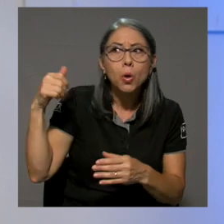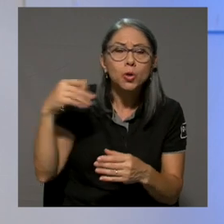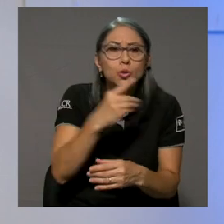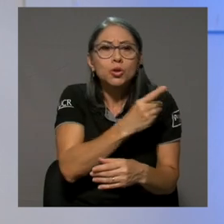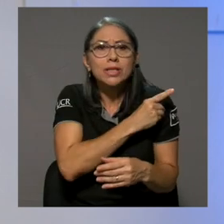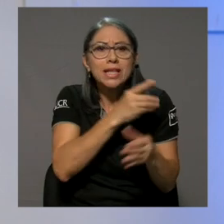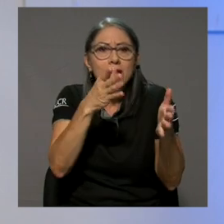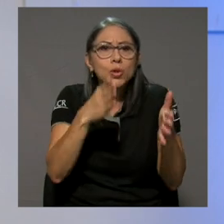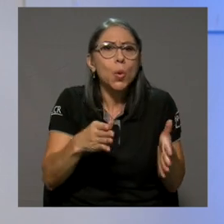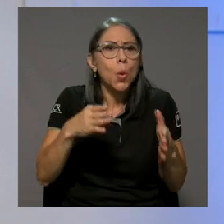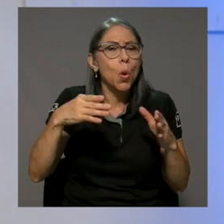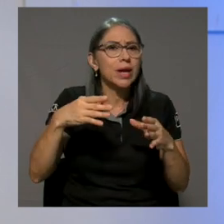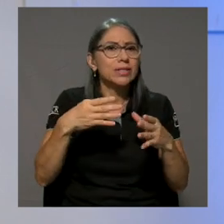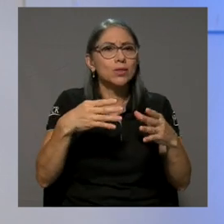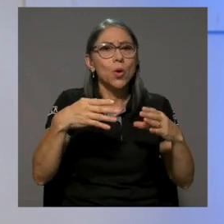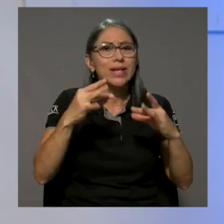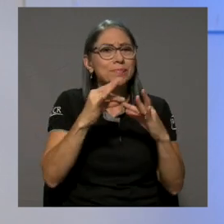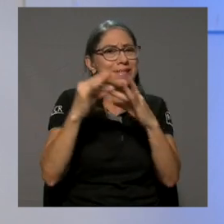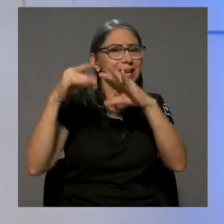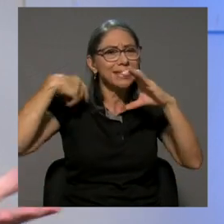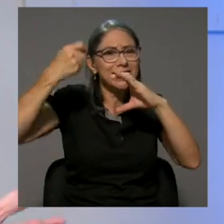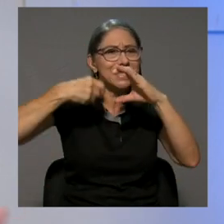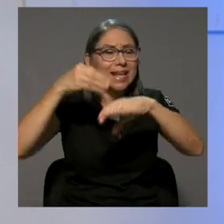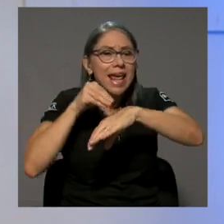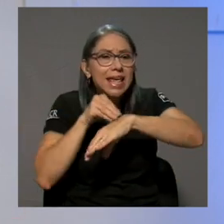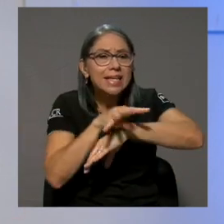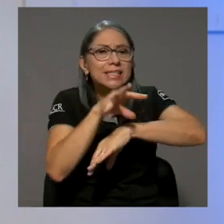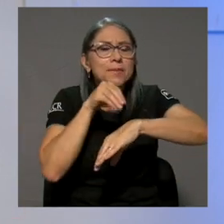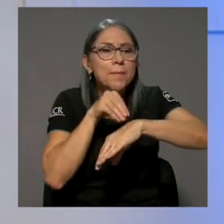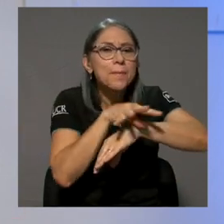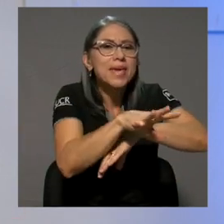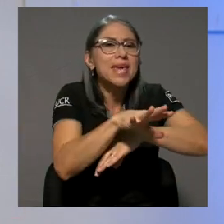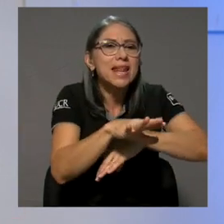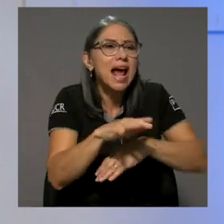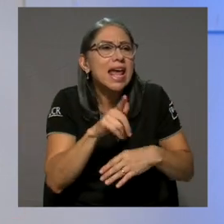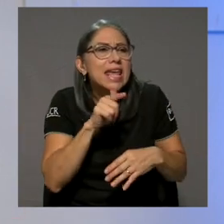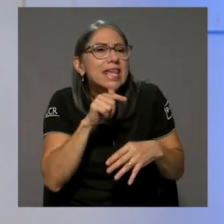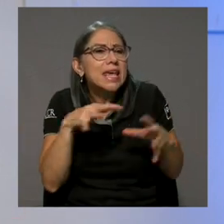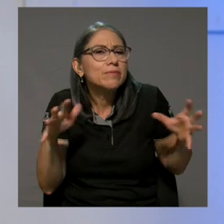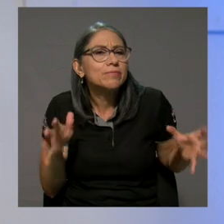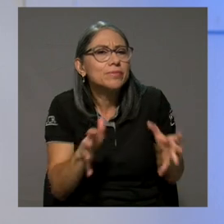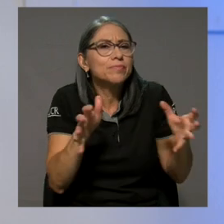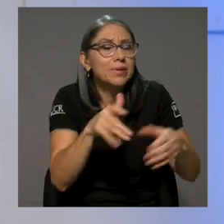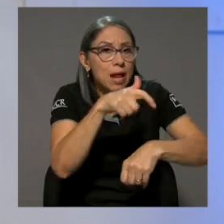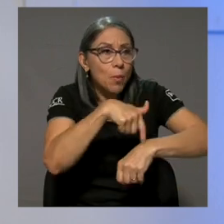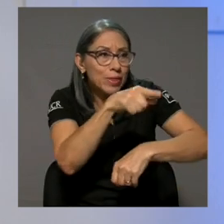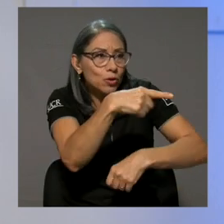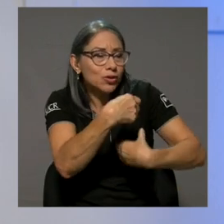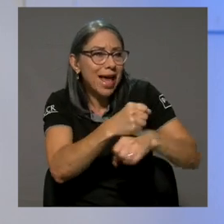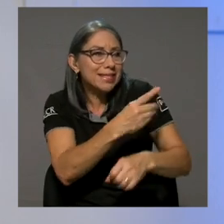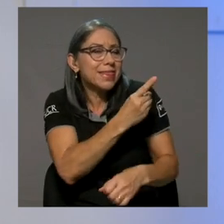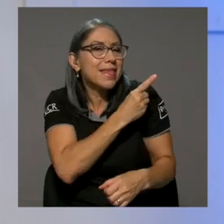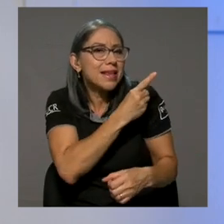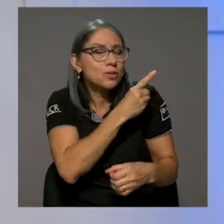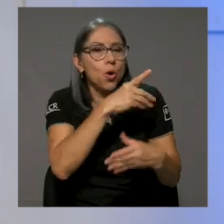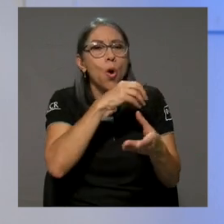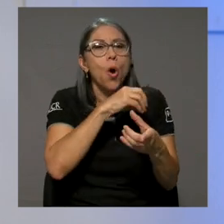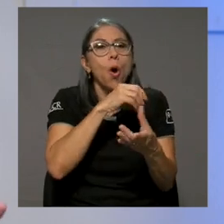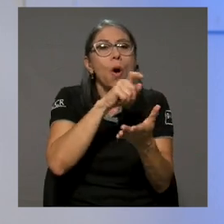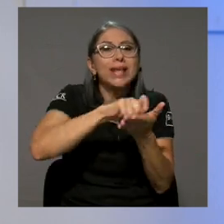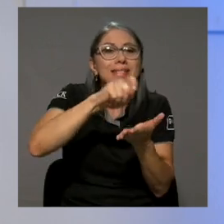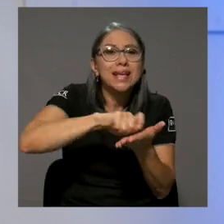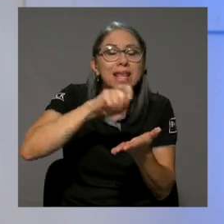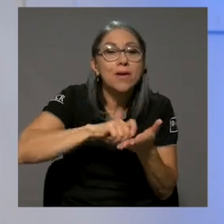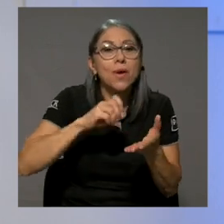director? O también, ¿qué otros artistas en general te mueven al momento de dirigir, al momento de escribir, al momento